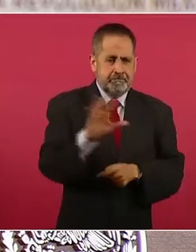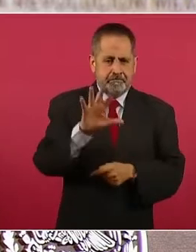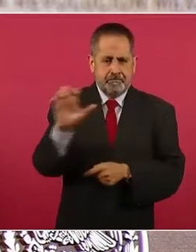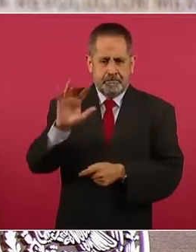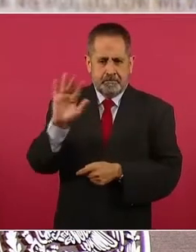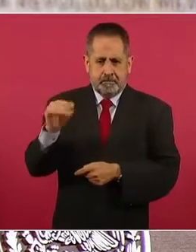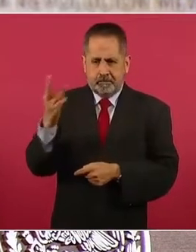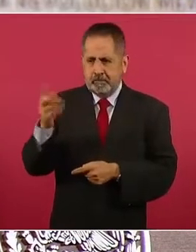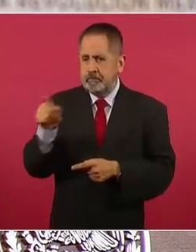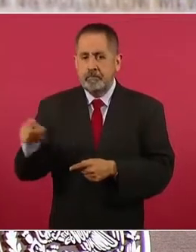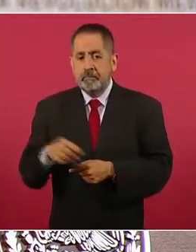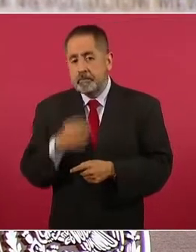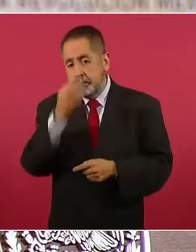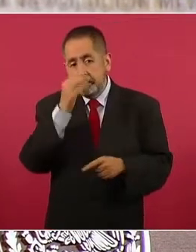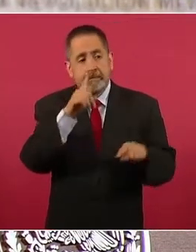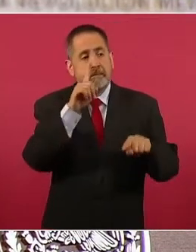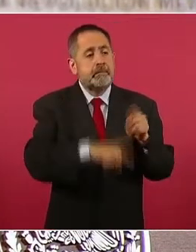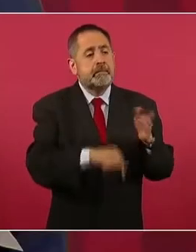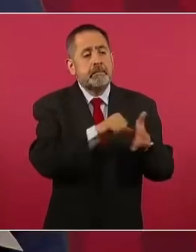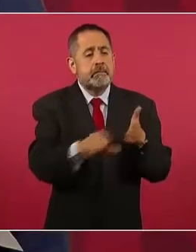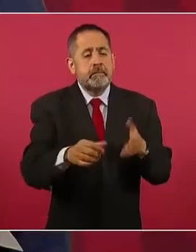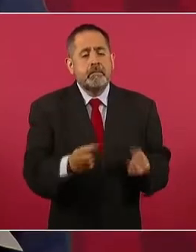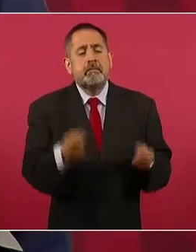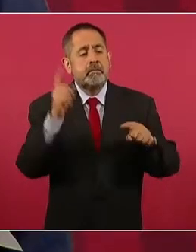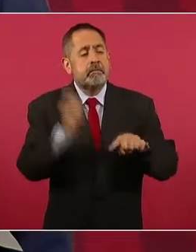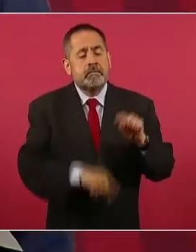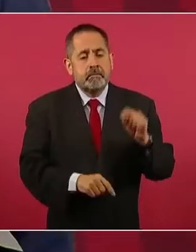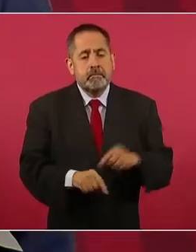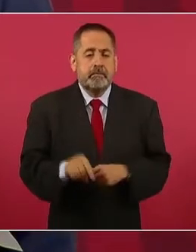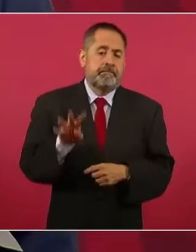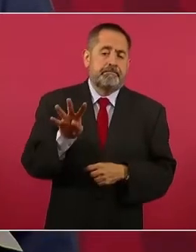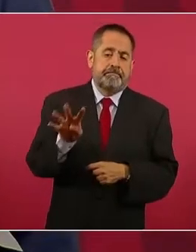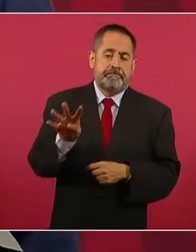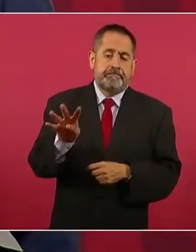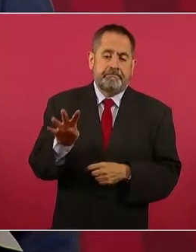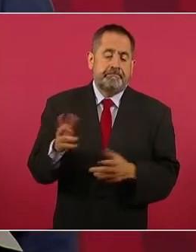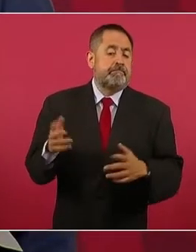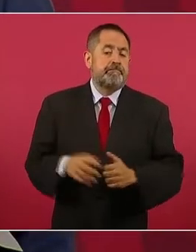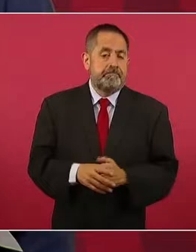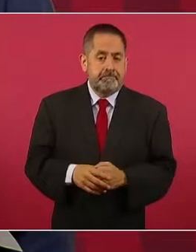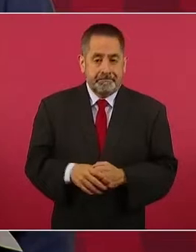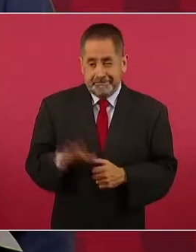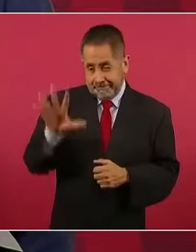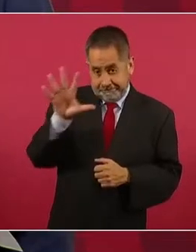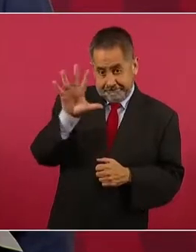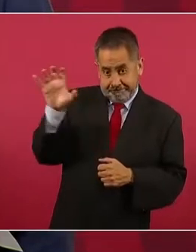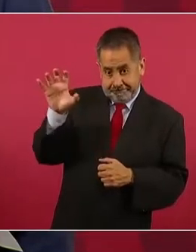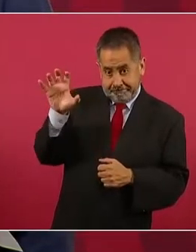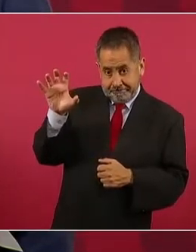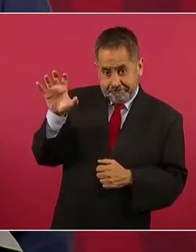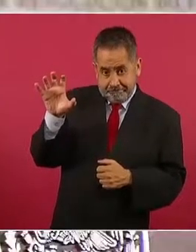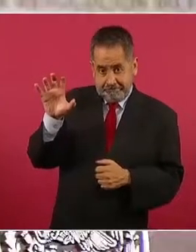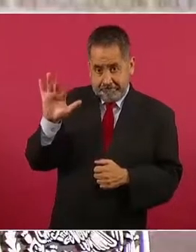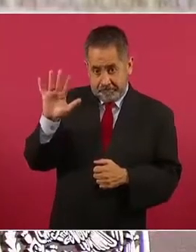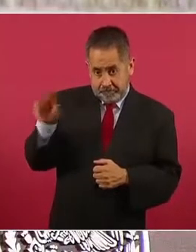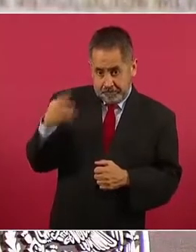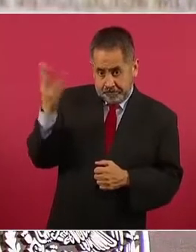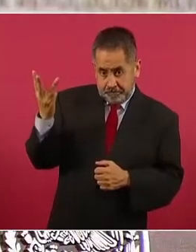sólo se cancelaron 19 de 553,